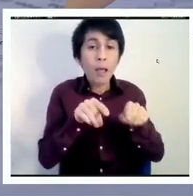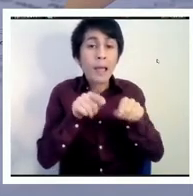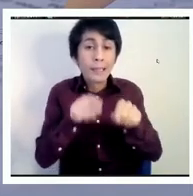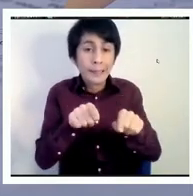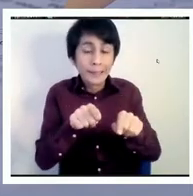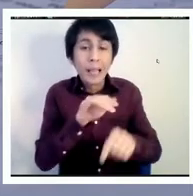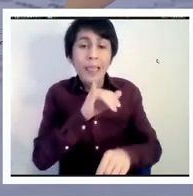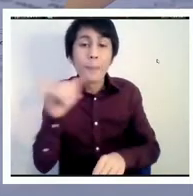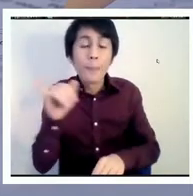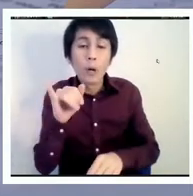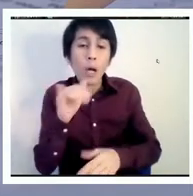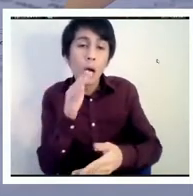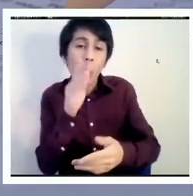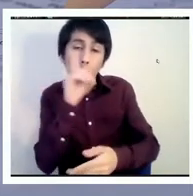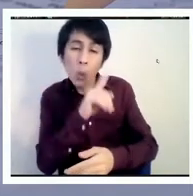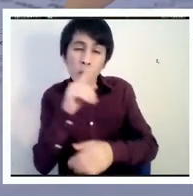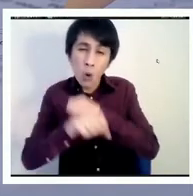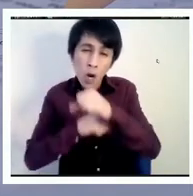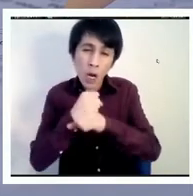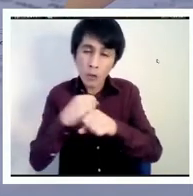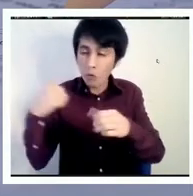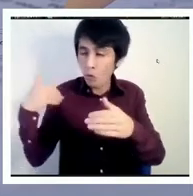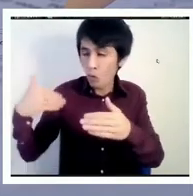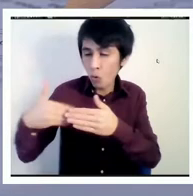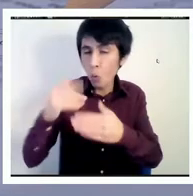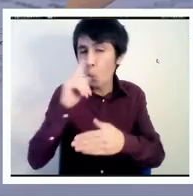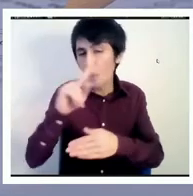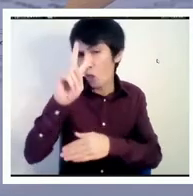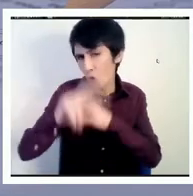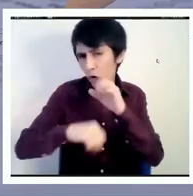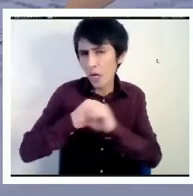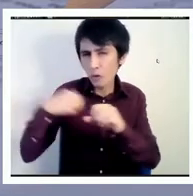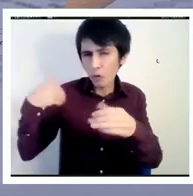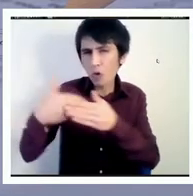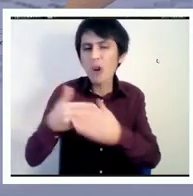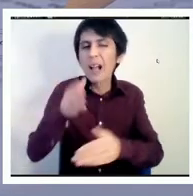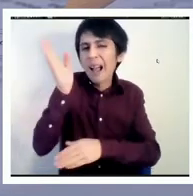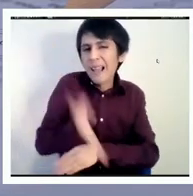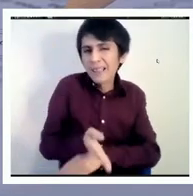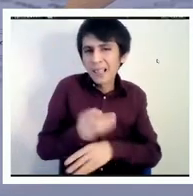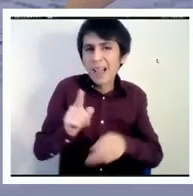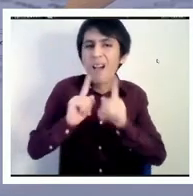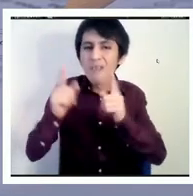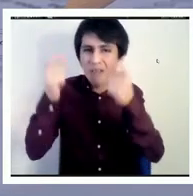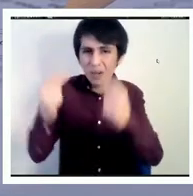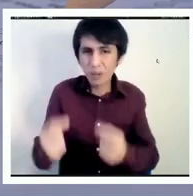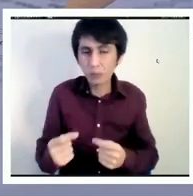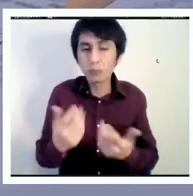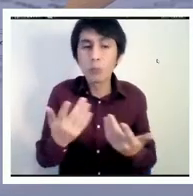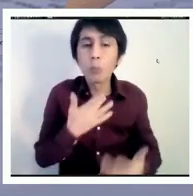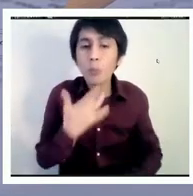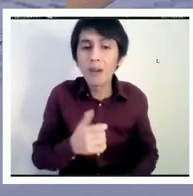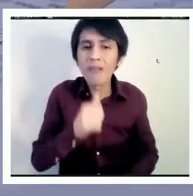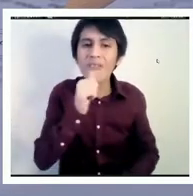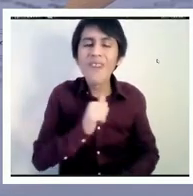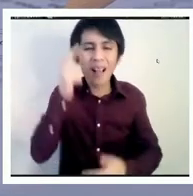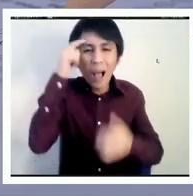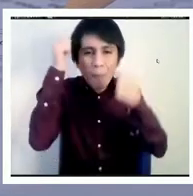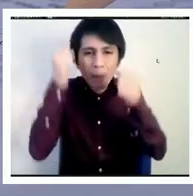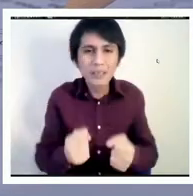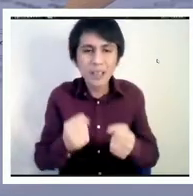último año o dos años la falta de capacidad también ha sido un gran problema en cómo